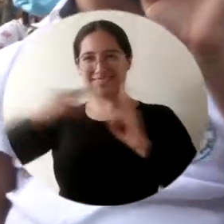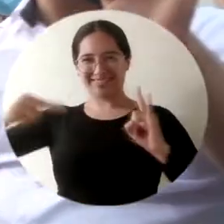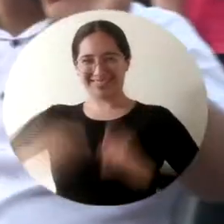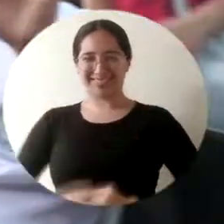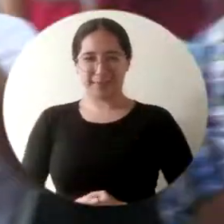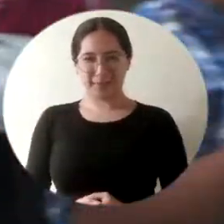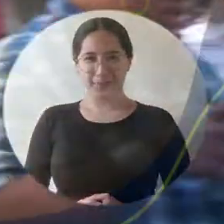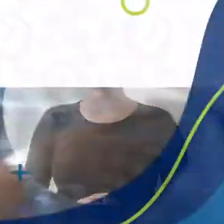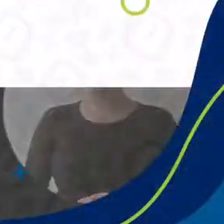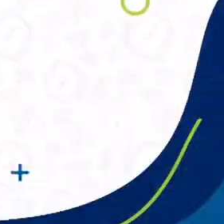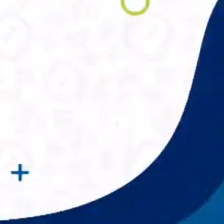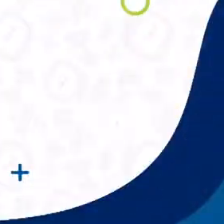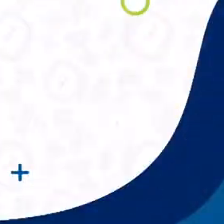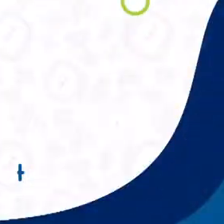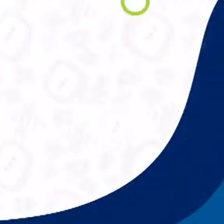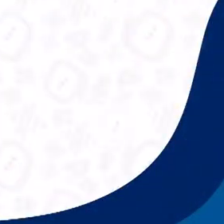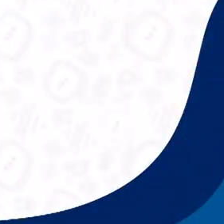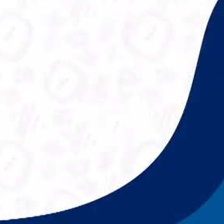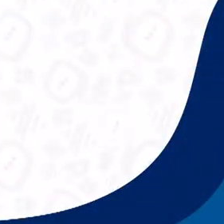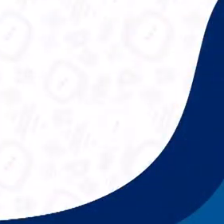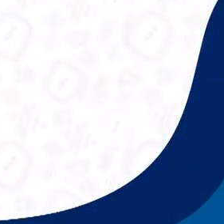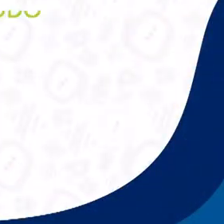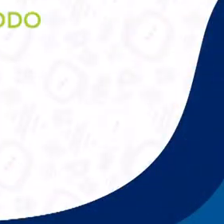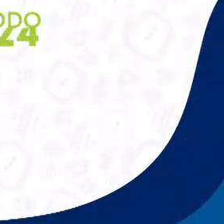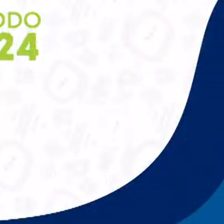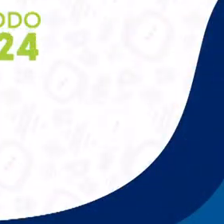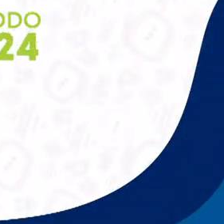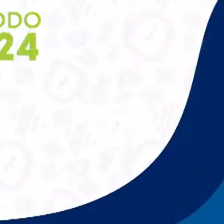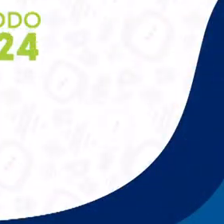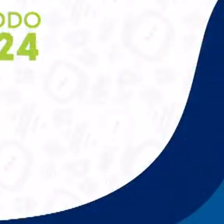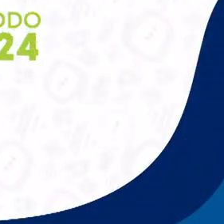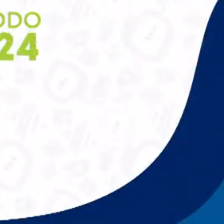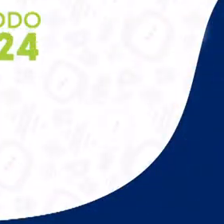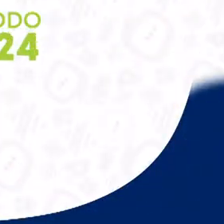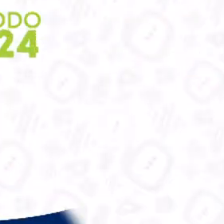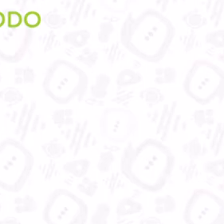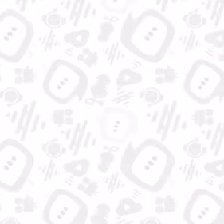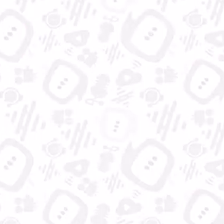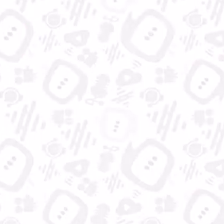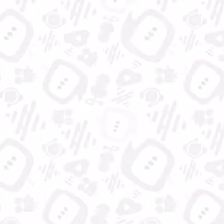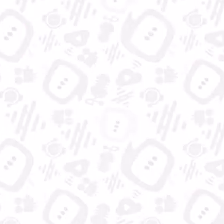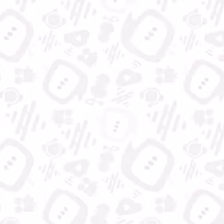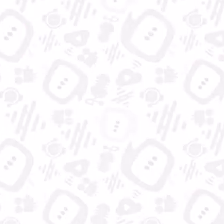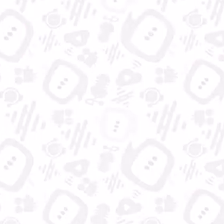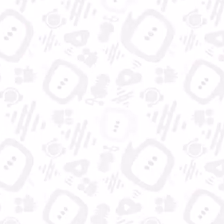espíritu institucional. Universidad de Magdalena. Aún más incluyente e innovadora.